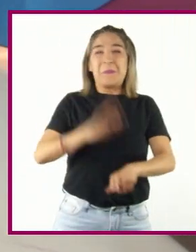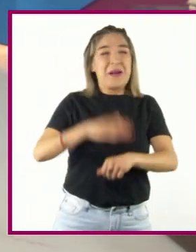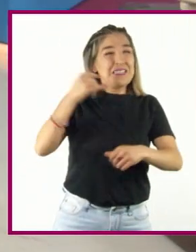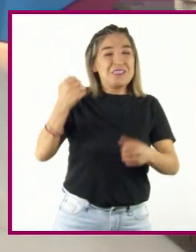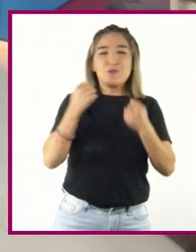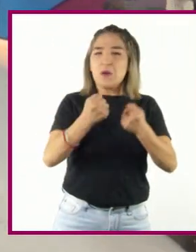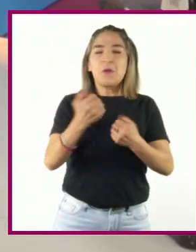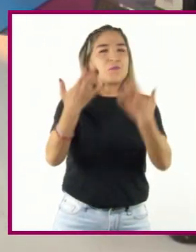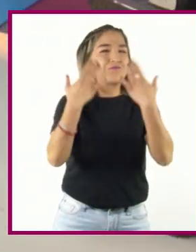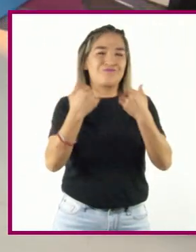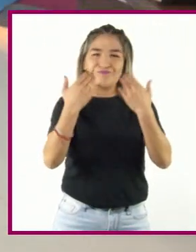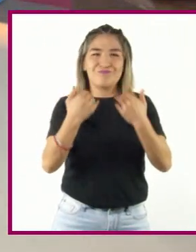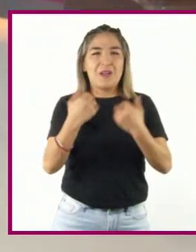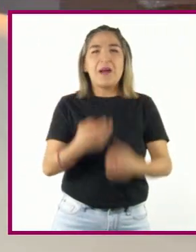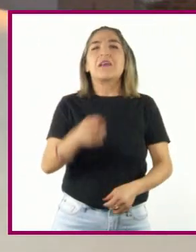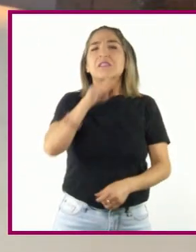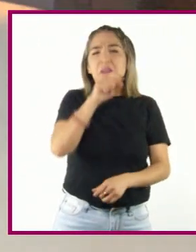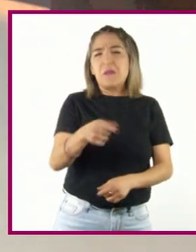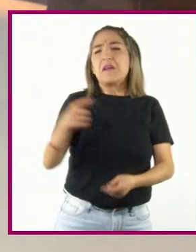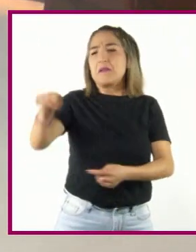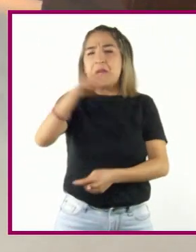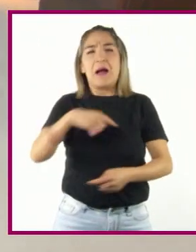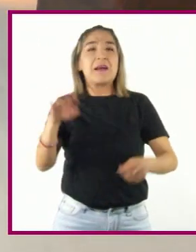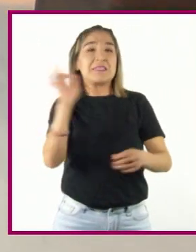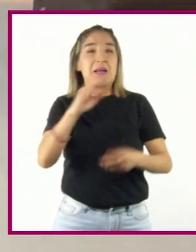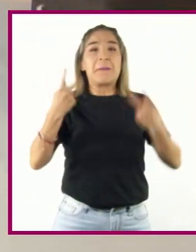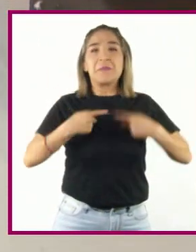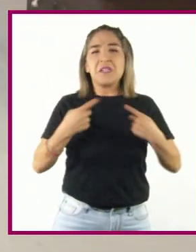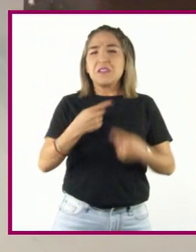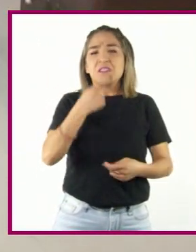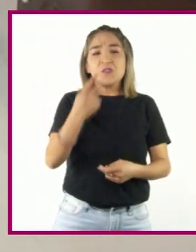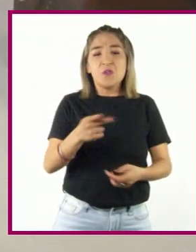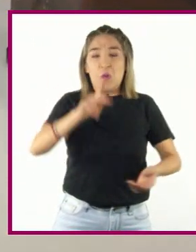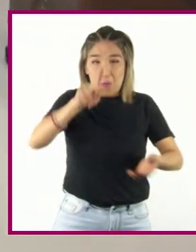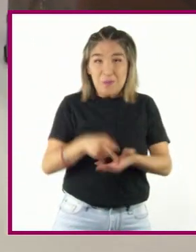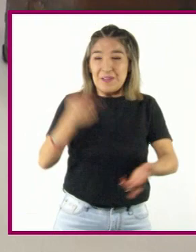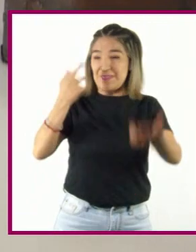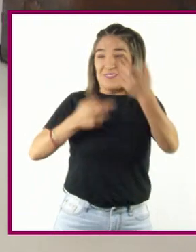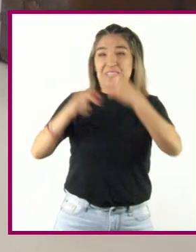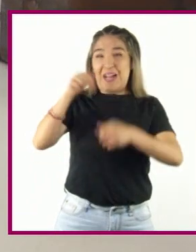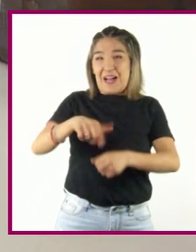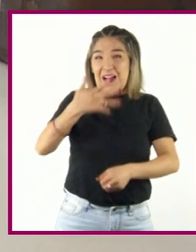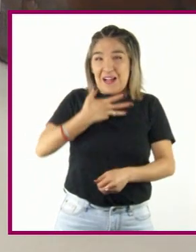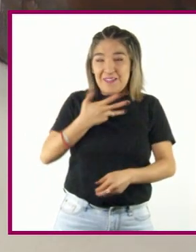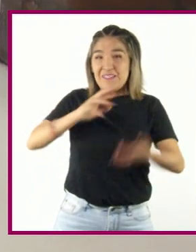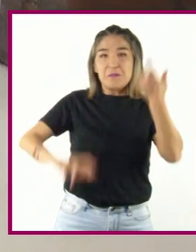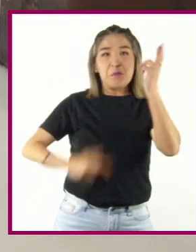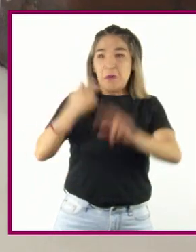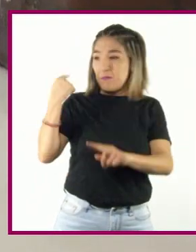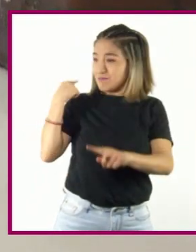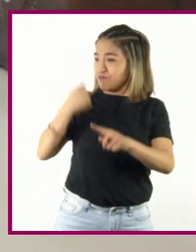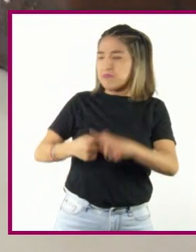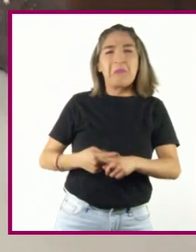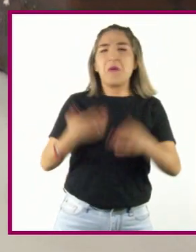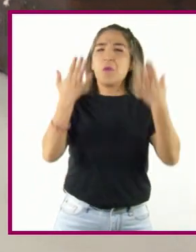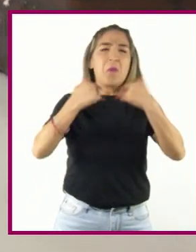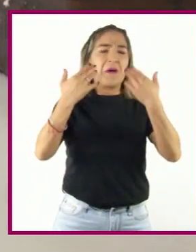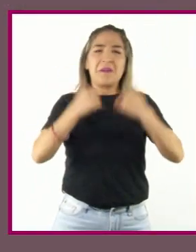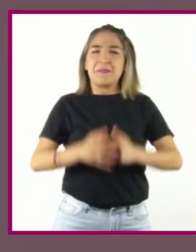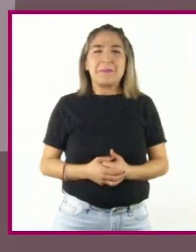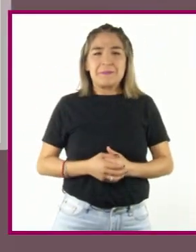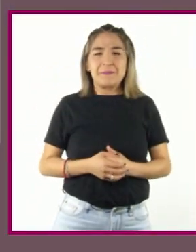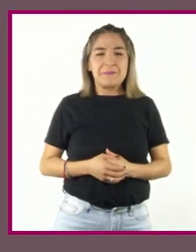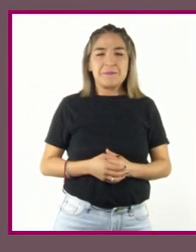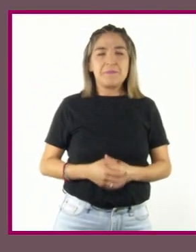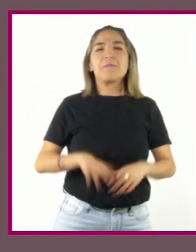el mundo. Incluso habrá expertos que digan que ni siquiera han ocurrido revoluciones en los últimos años. Por otro